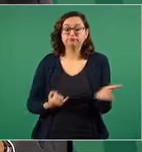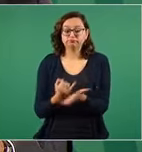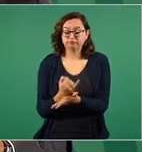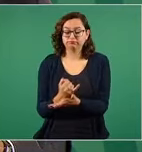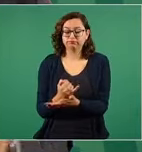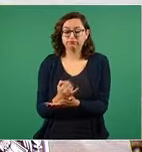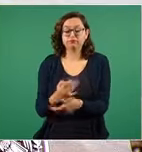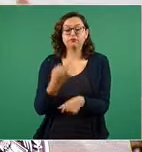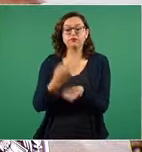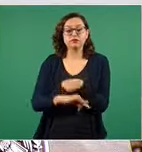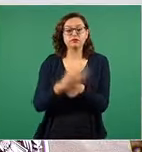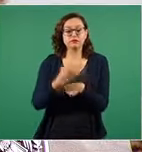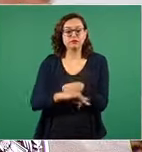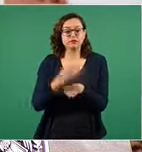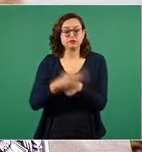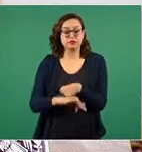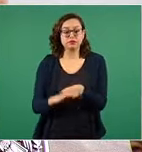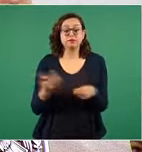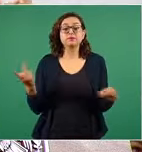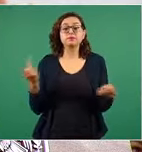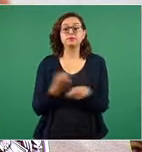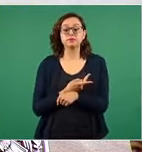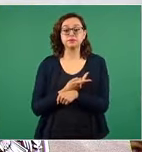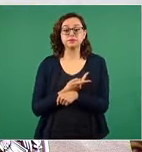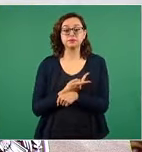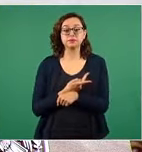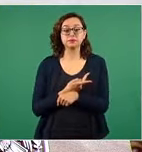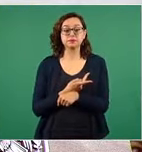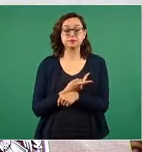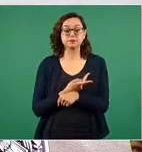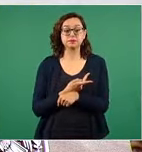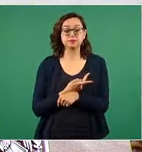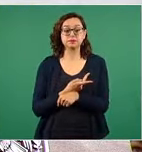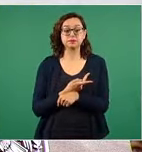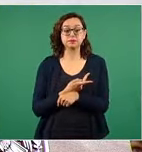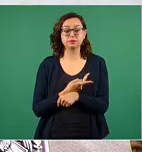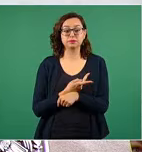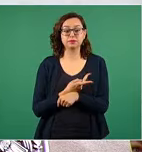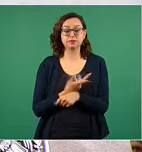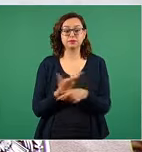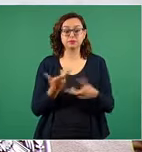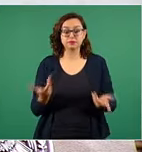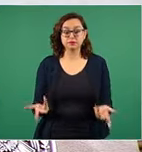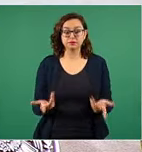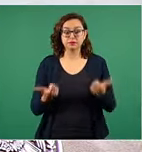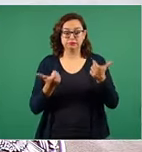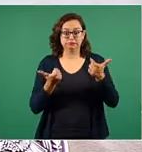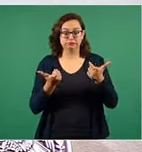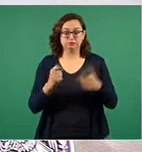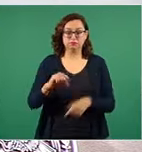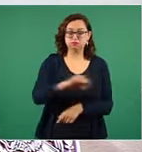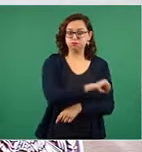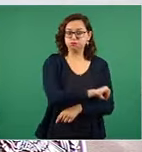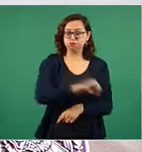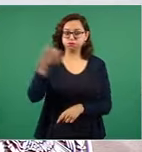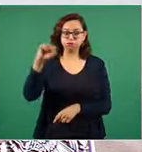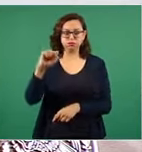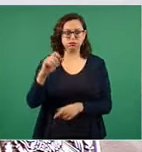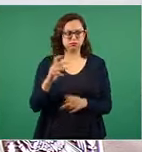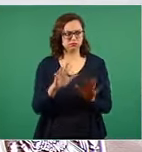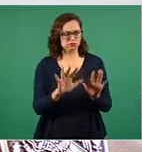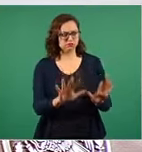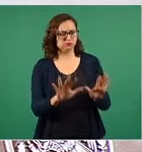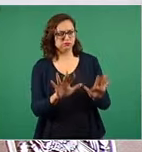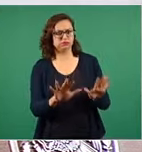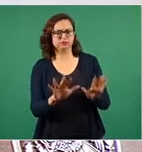hasta establecer pues un equilibrio en los precios porque se